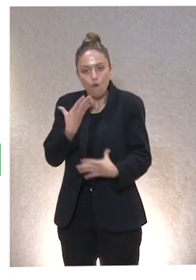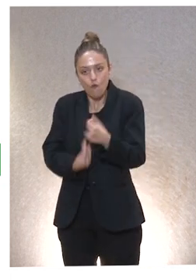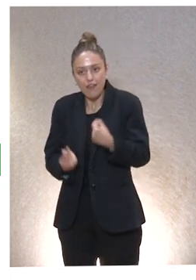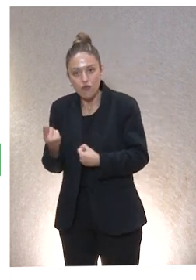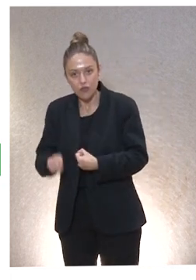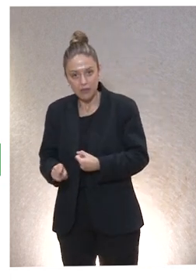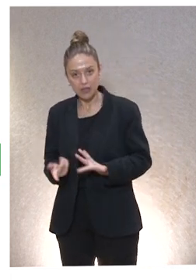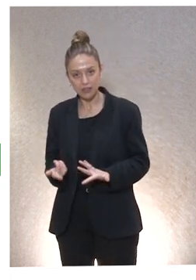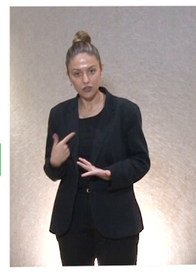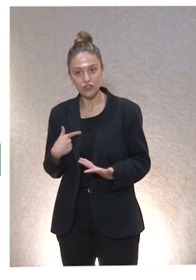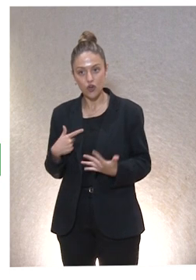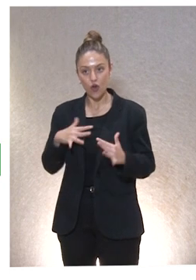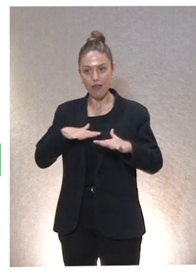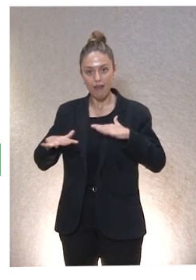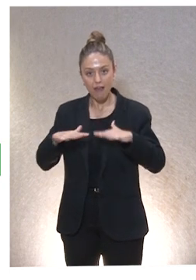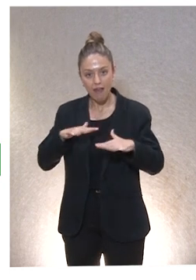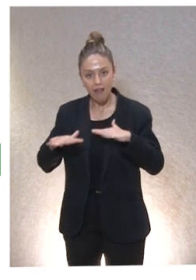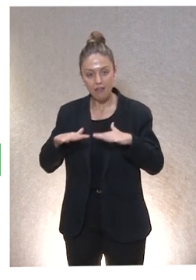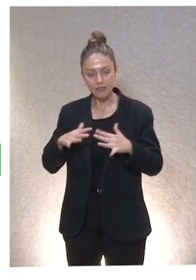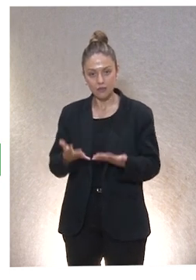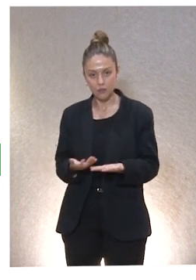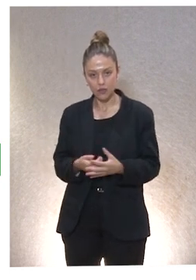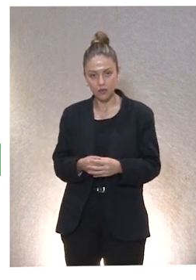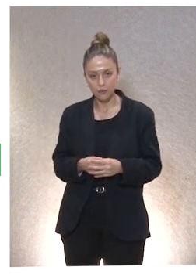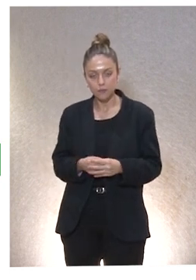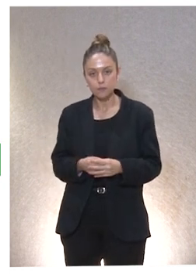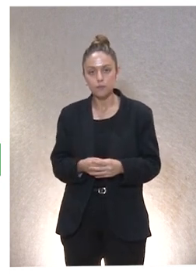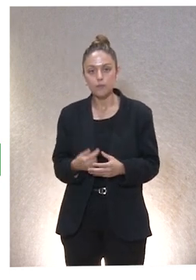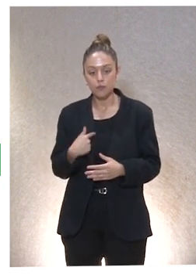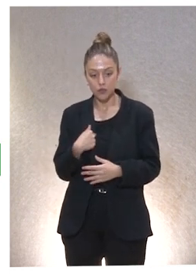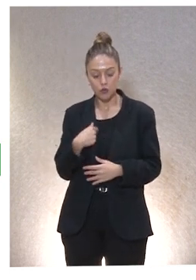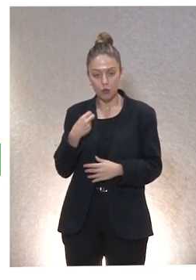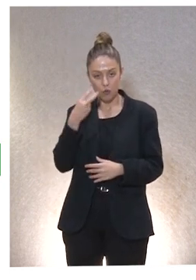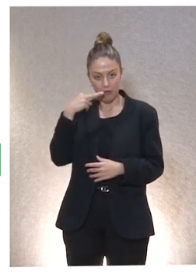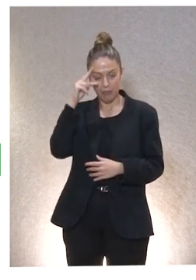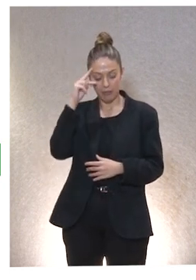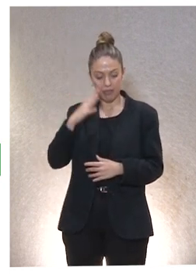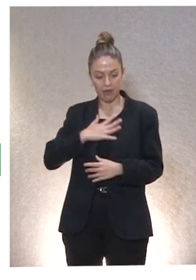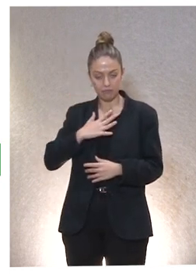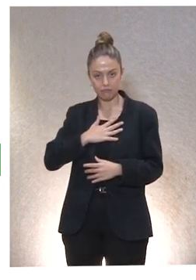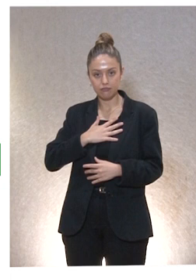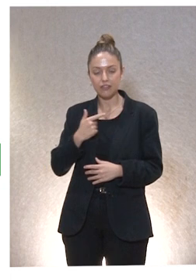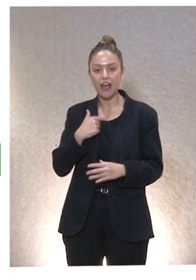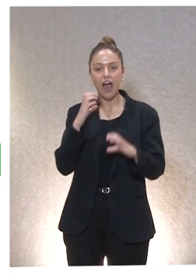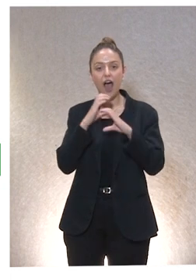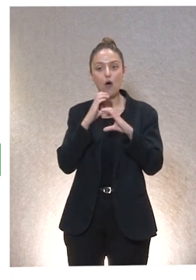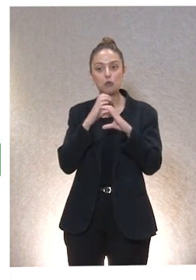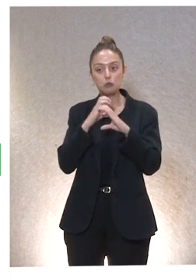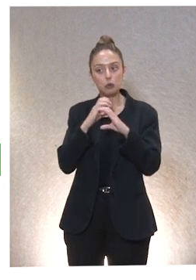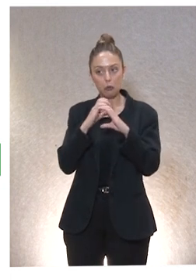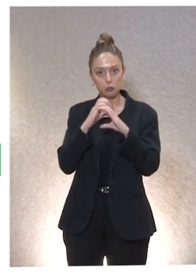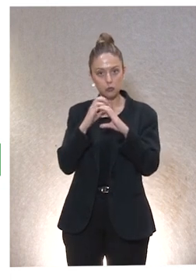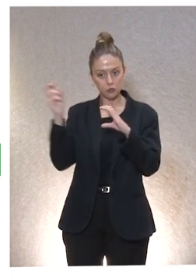me siento estimulado, digamos, a ayudarte. Yo he tenido una pequeña experiencia en el autobús de venir de aquí,